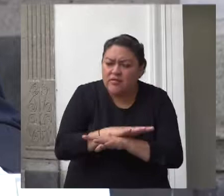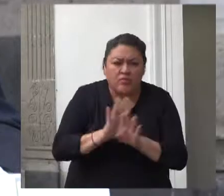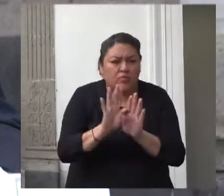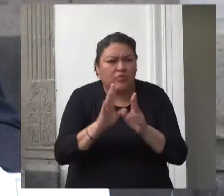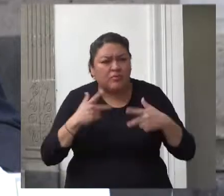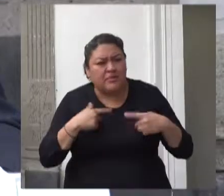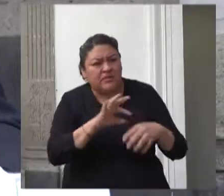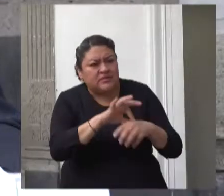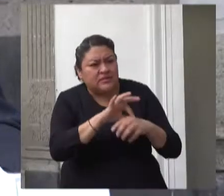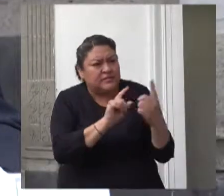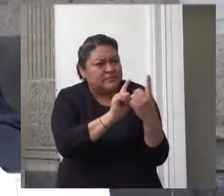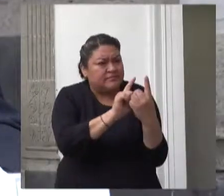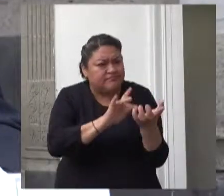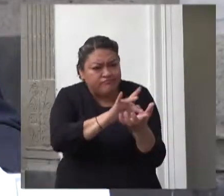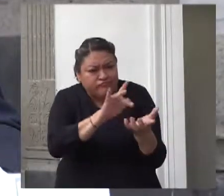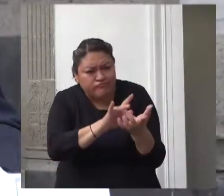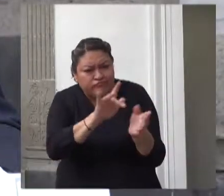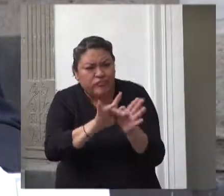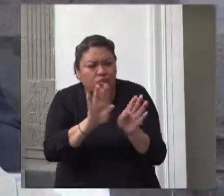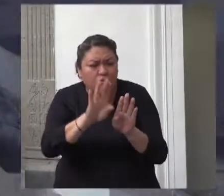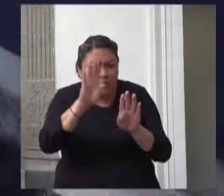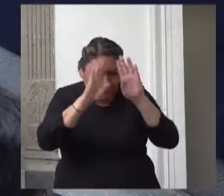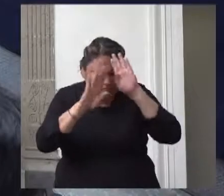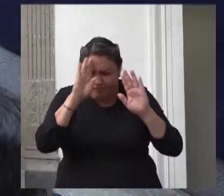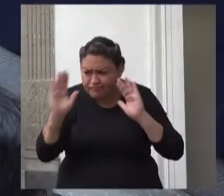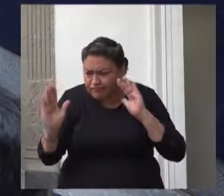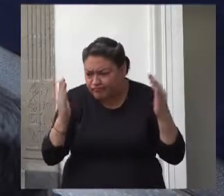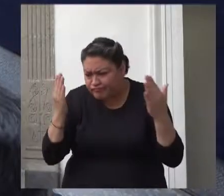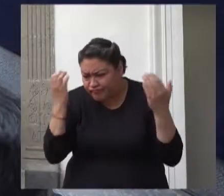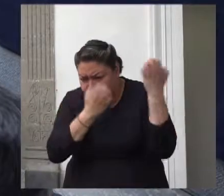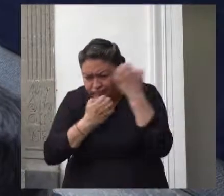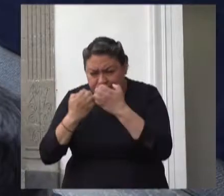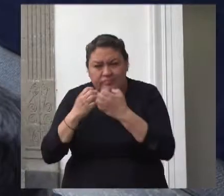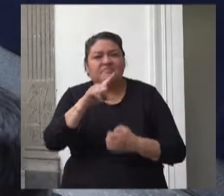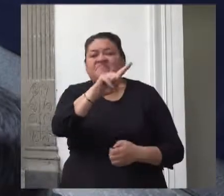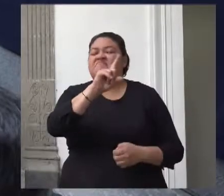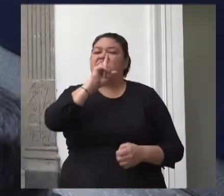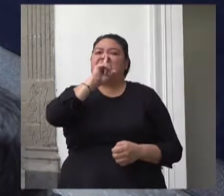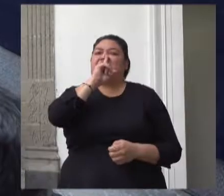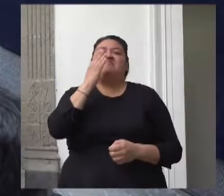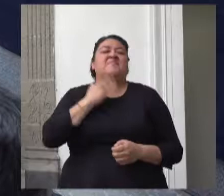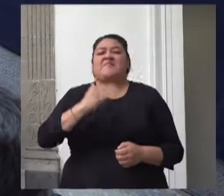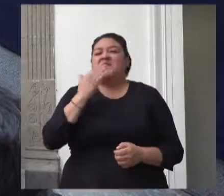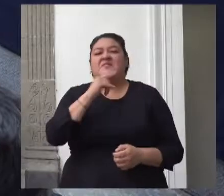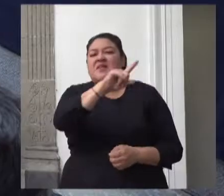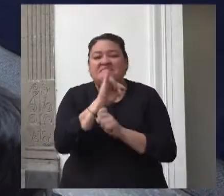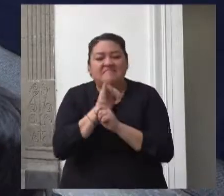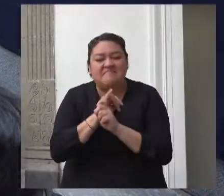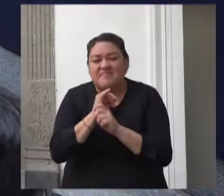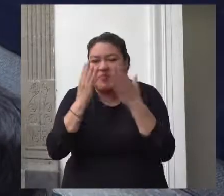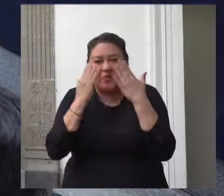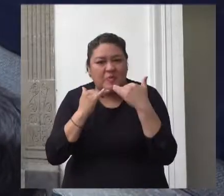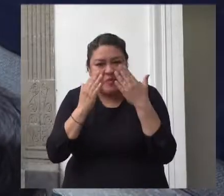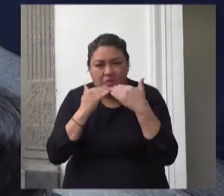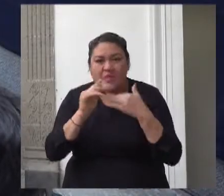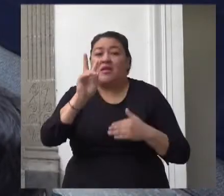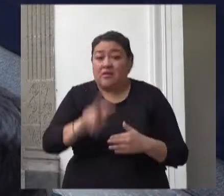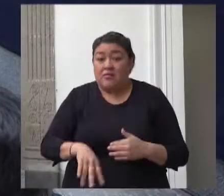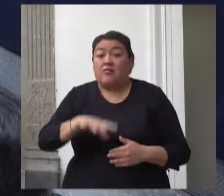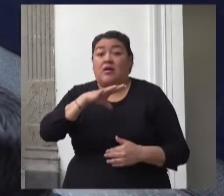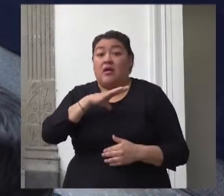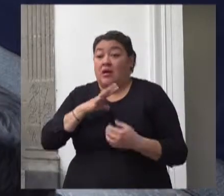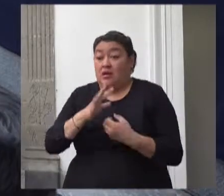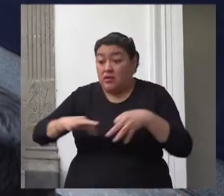personas menores de edad incluso por encima de los intereses legítimos de los demás